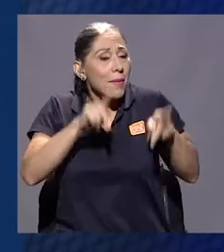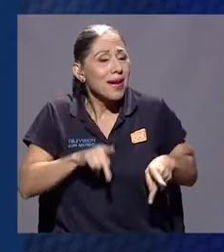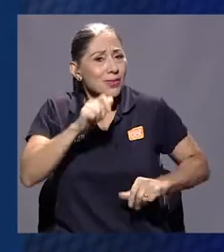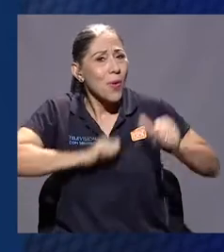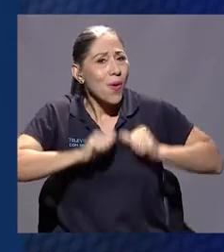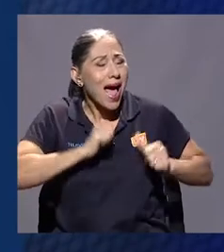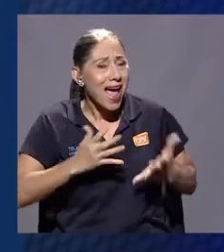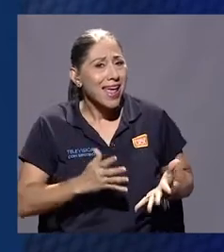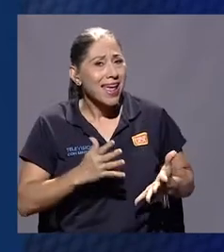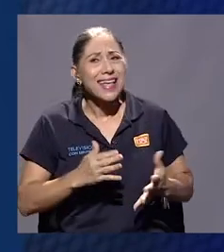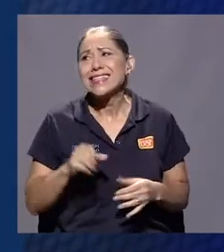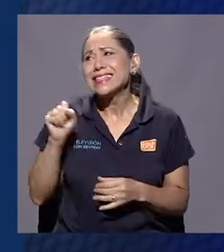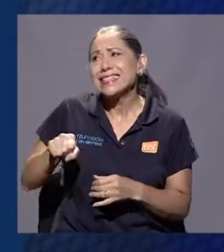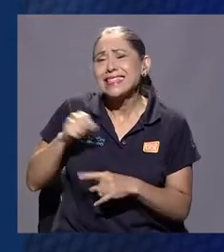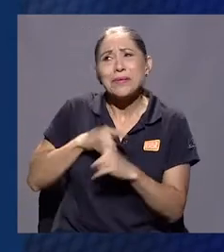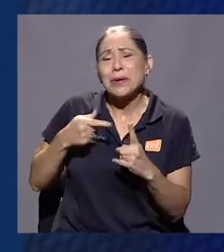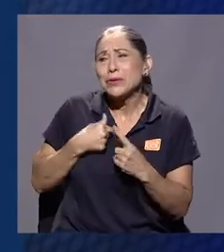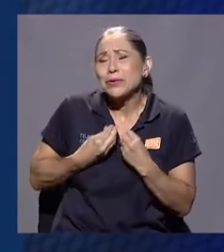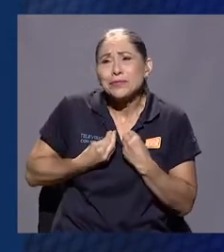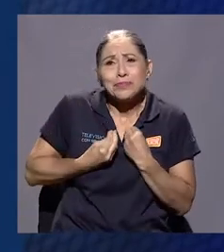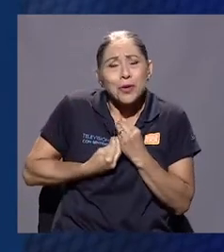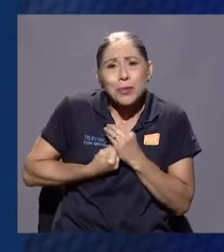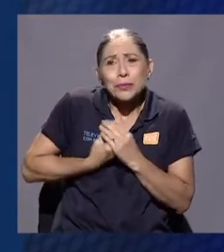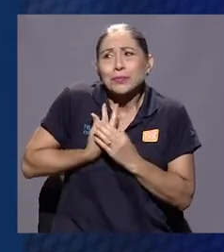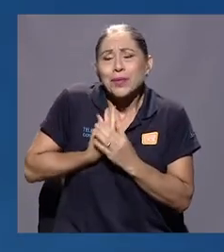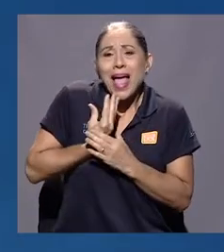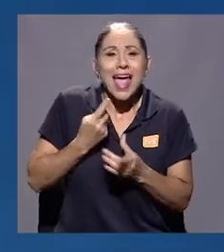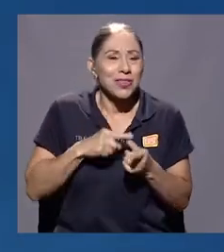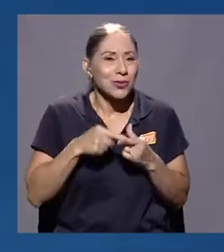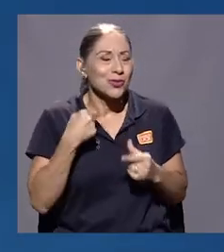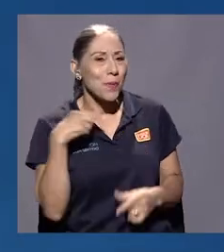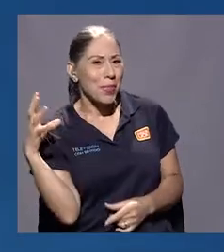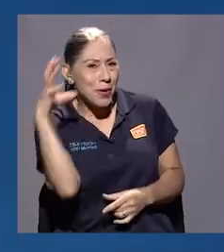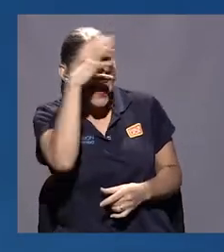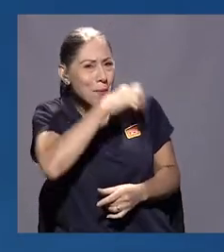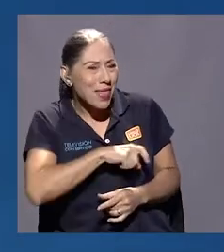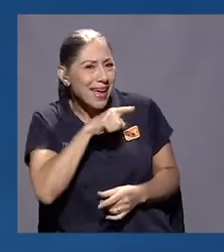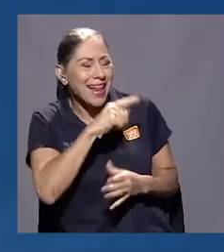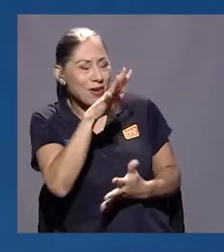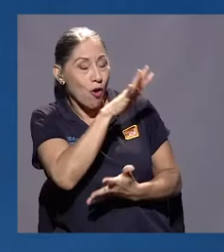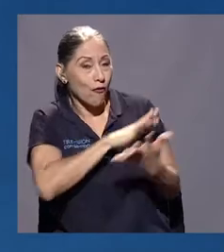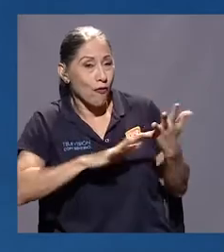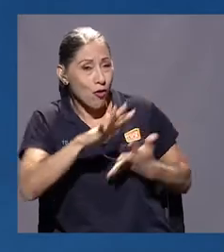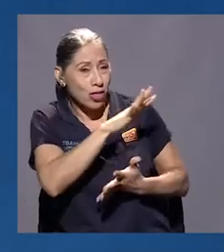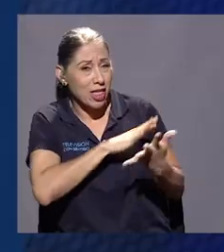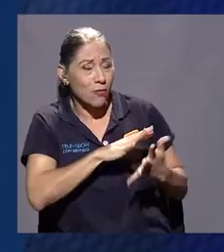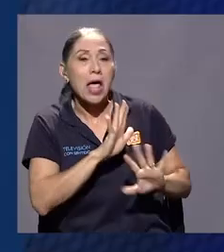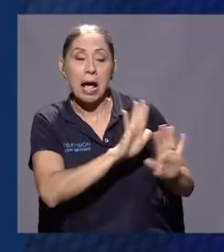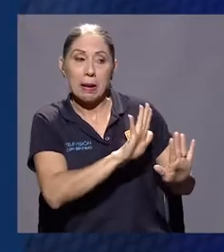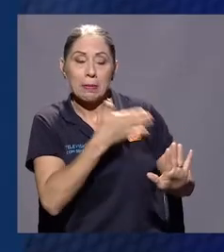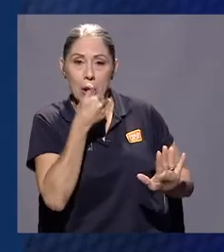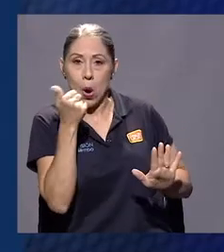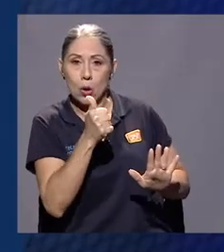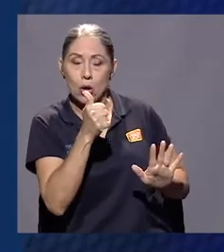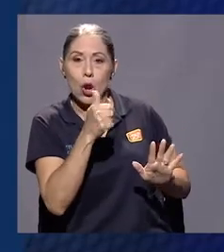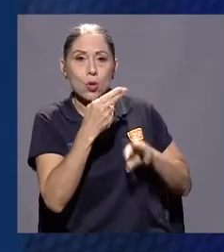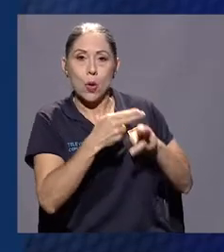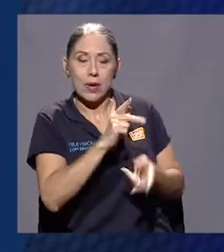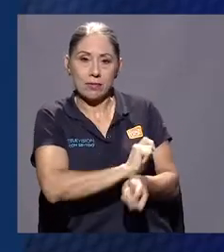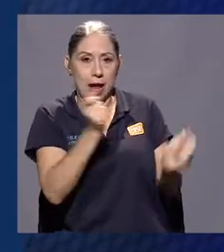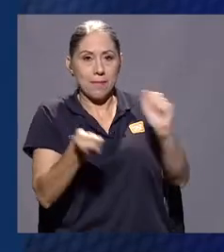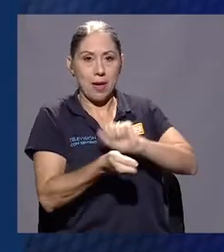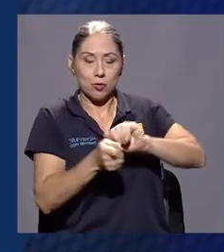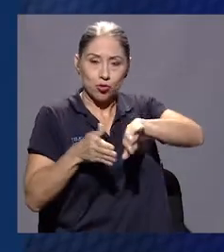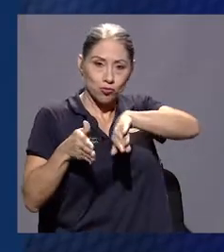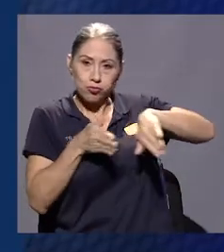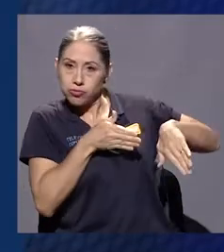Y es que no me nace. Y ahí yo me di cuenta que se estaba confundiendo. desdoblarlo. Entonces, yo le dije, ya, hagamos una cosa. Cambiamos el nombre y le vamos a llamar